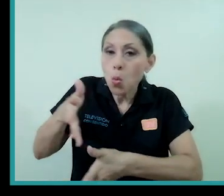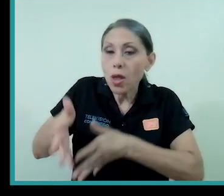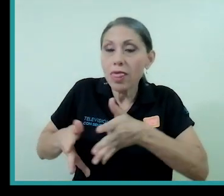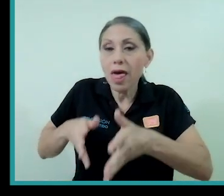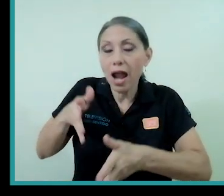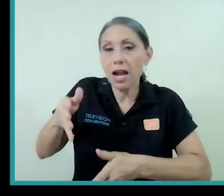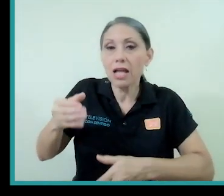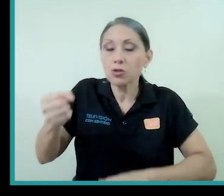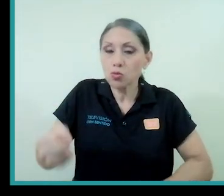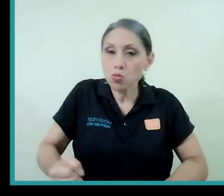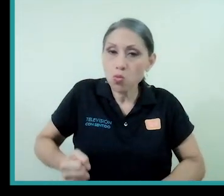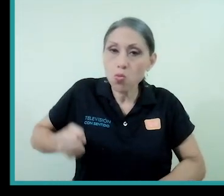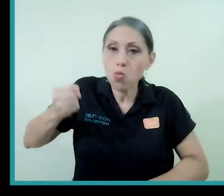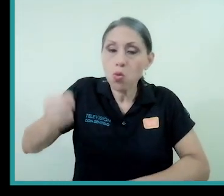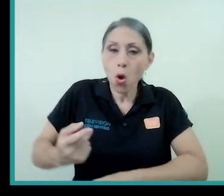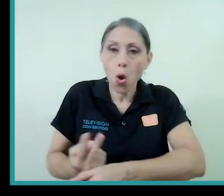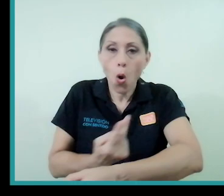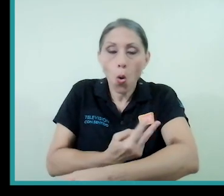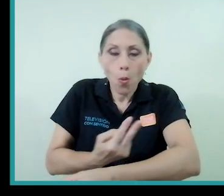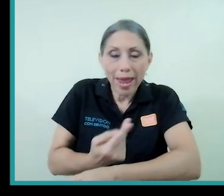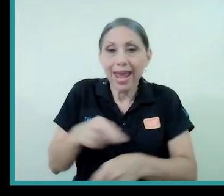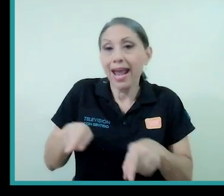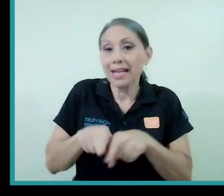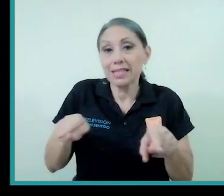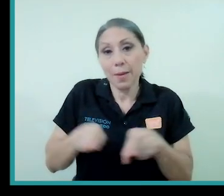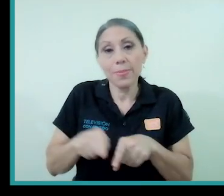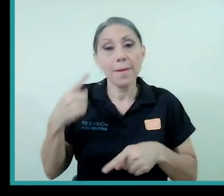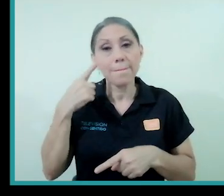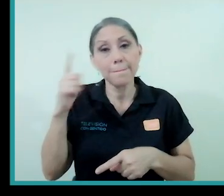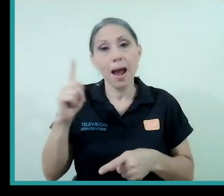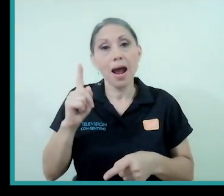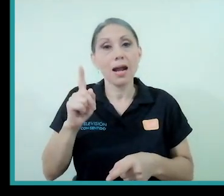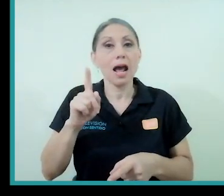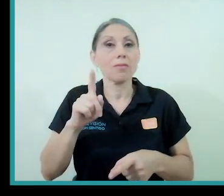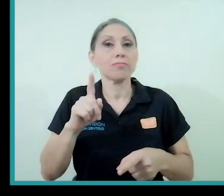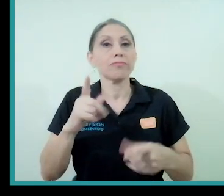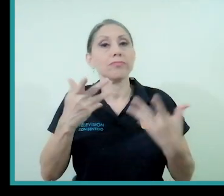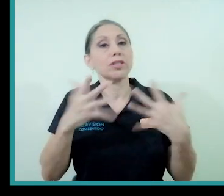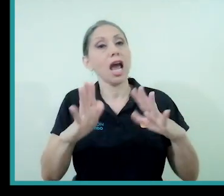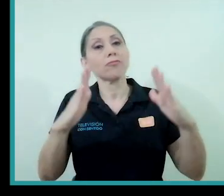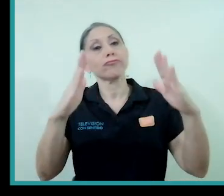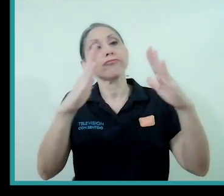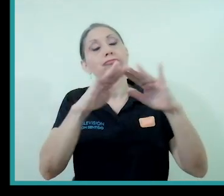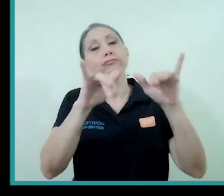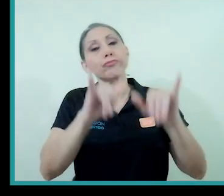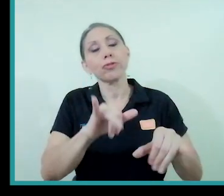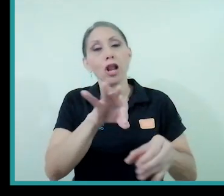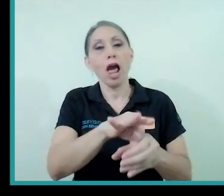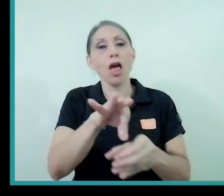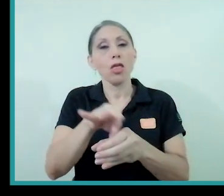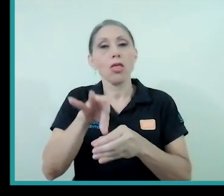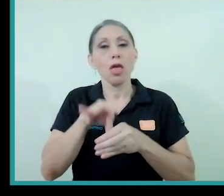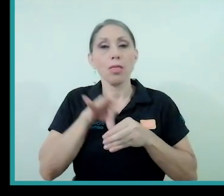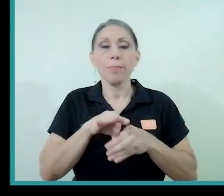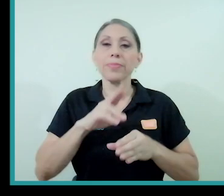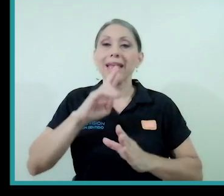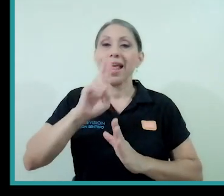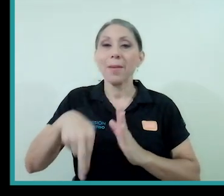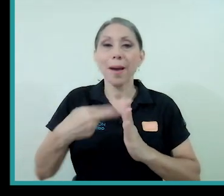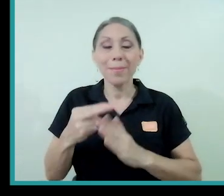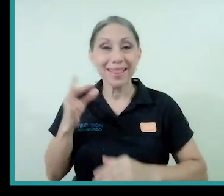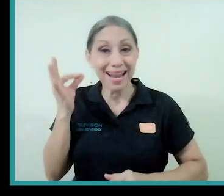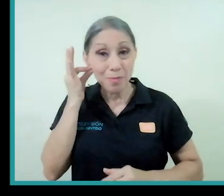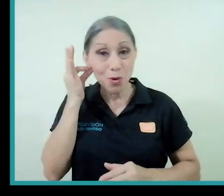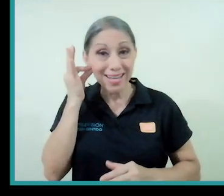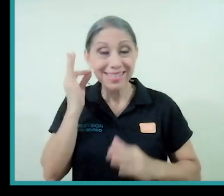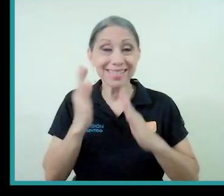labrar el campo ya cuando son sedentarios pero entonces el papel de las mujeres por